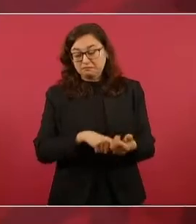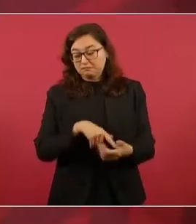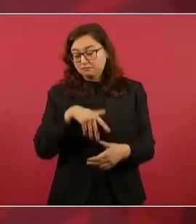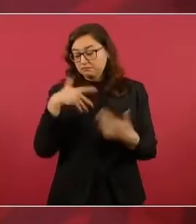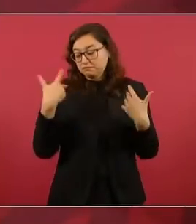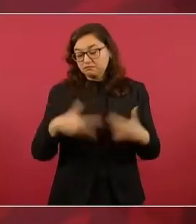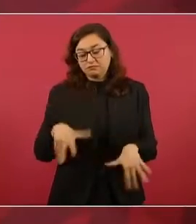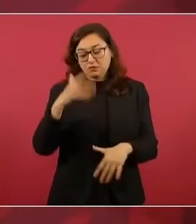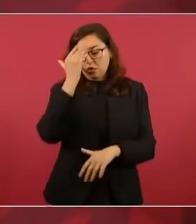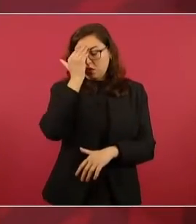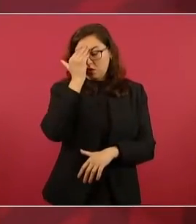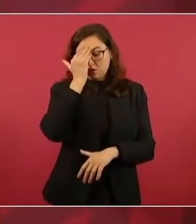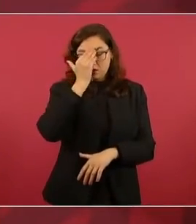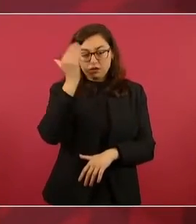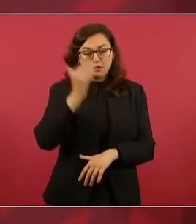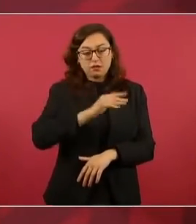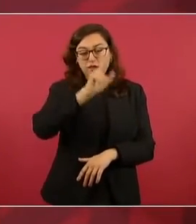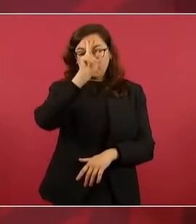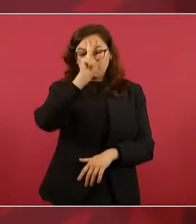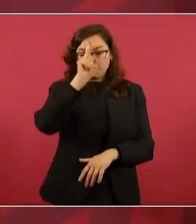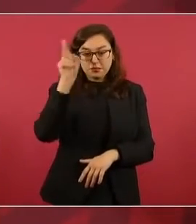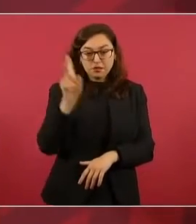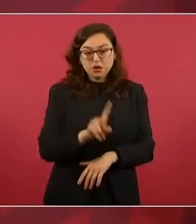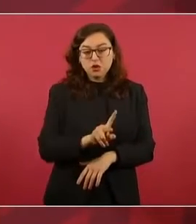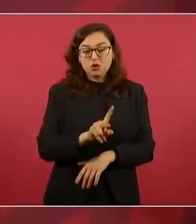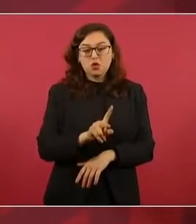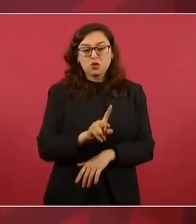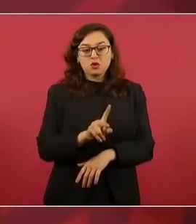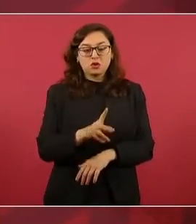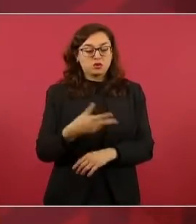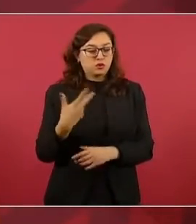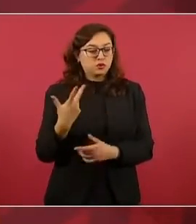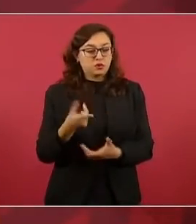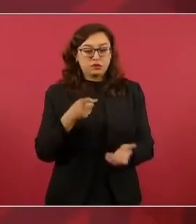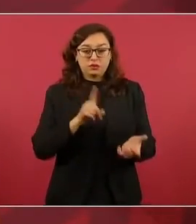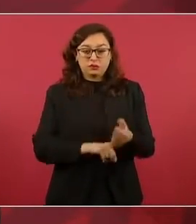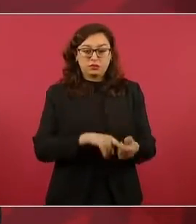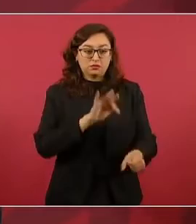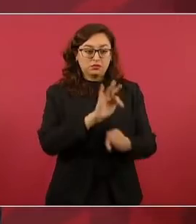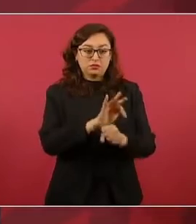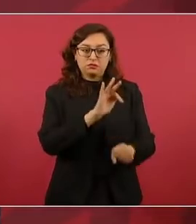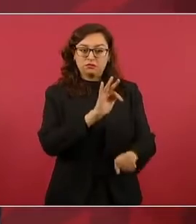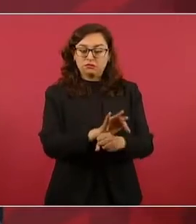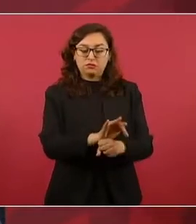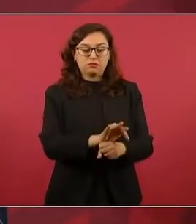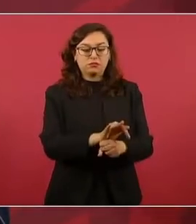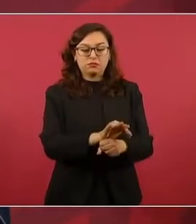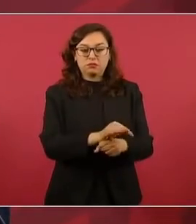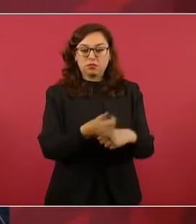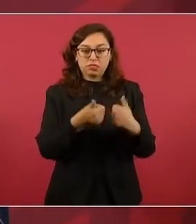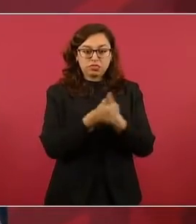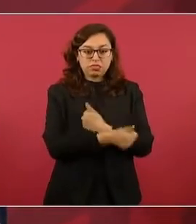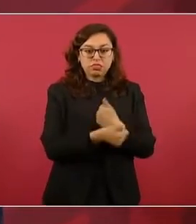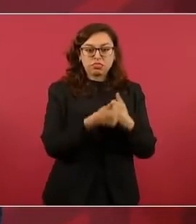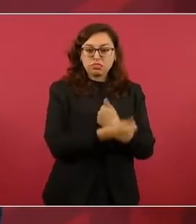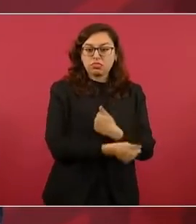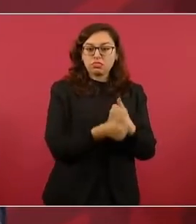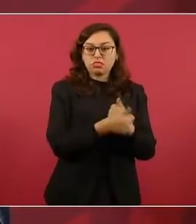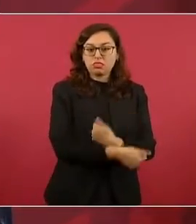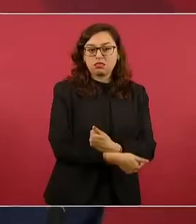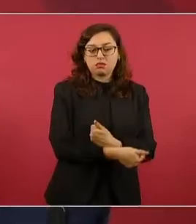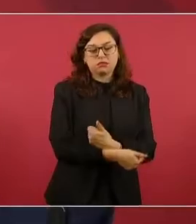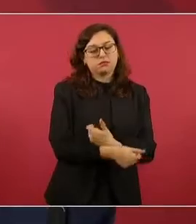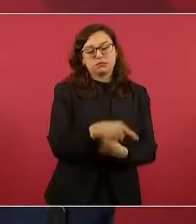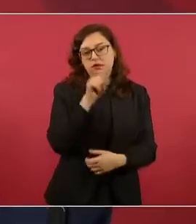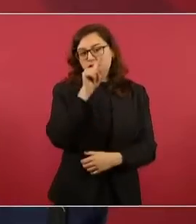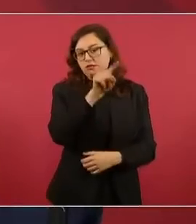ha sido el periódico el Norte, que es lo mismo que